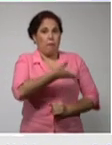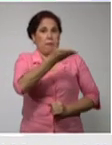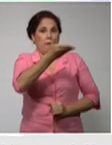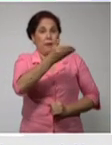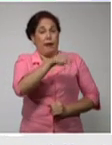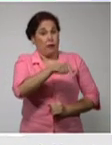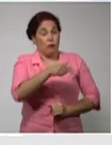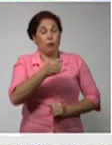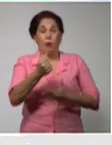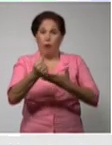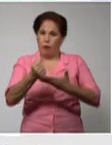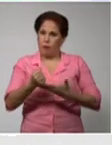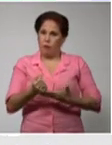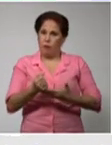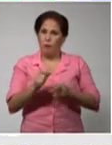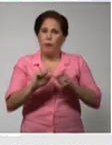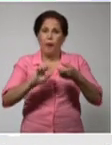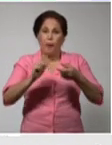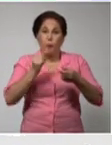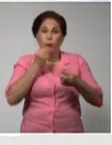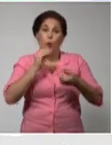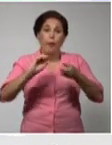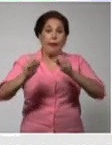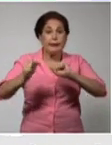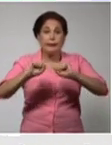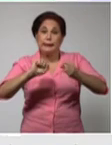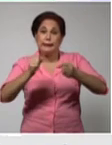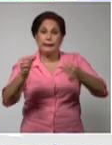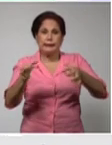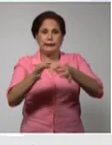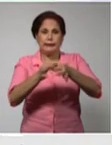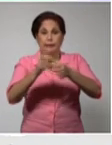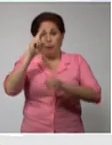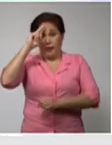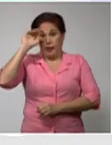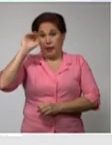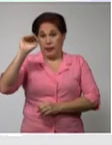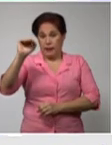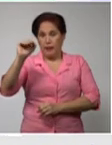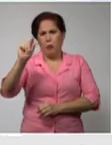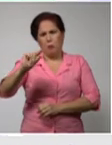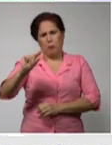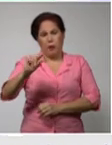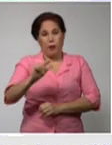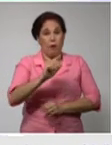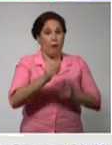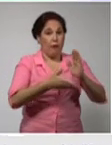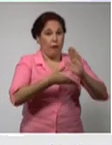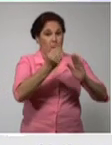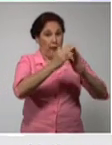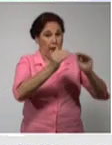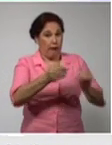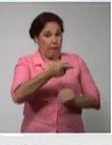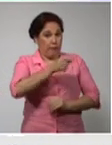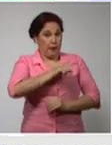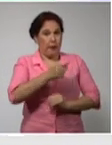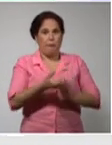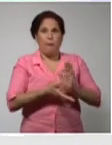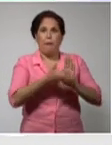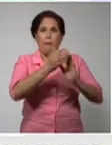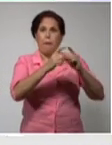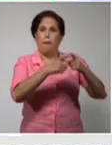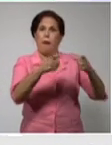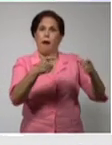permite reducir el número de ingresados y el número de casos activos de COVID-19.